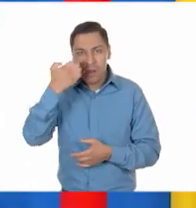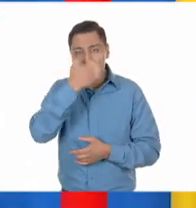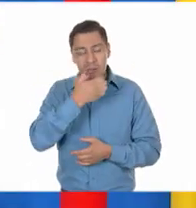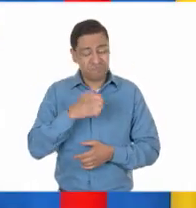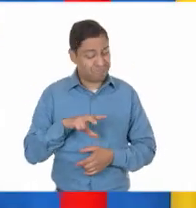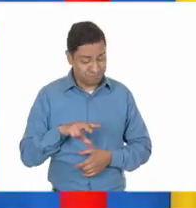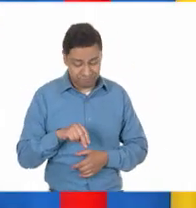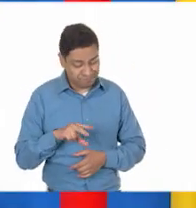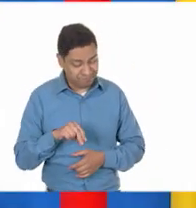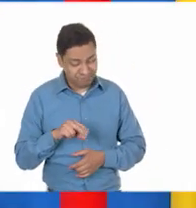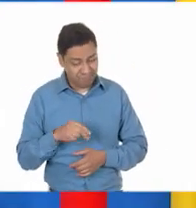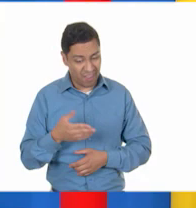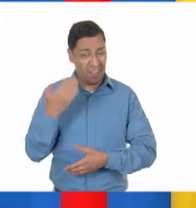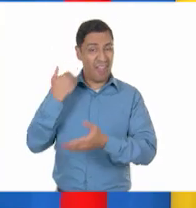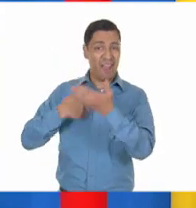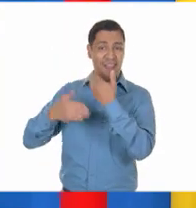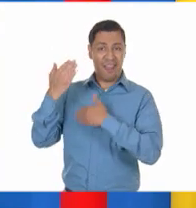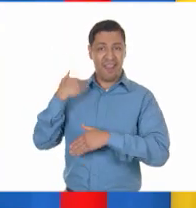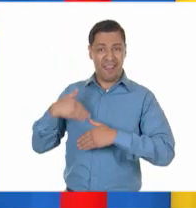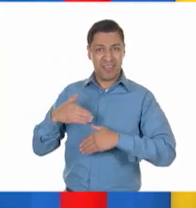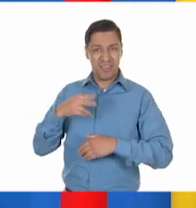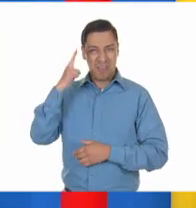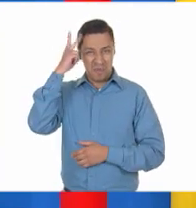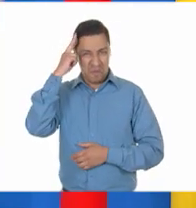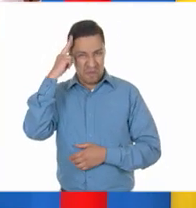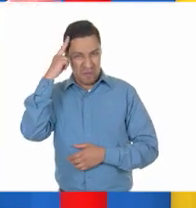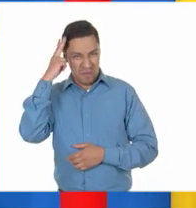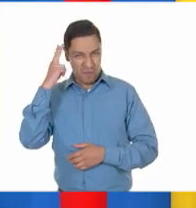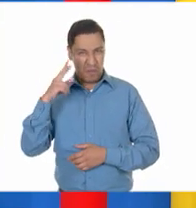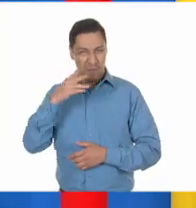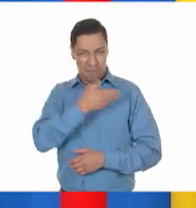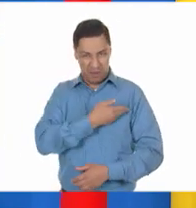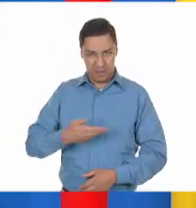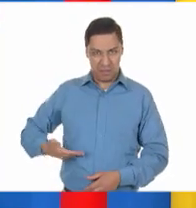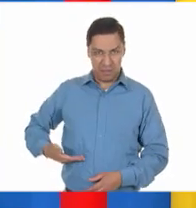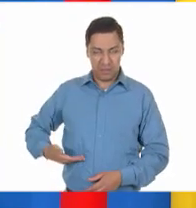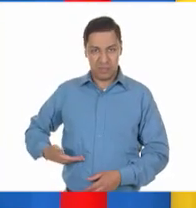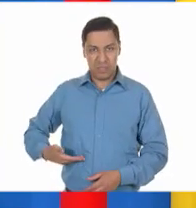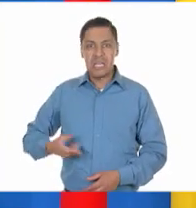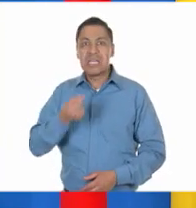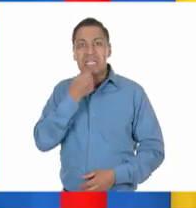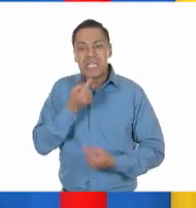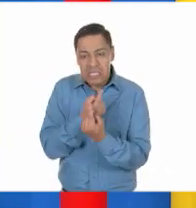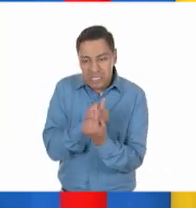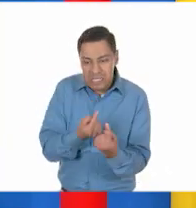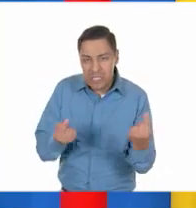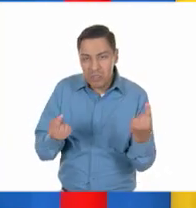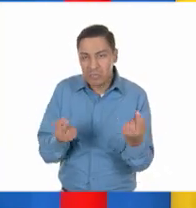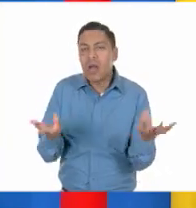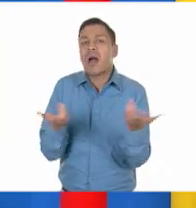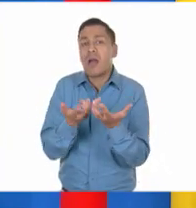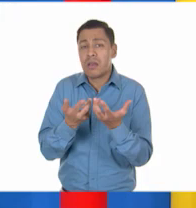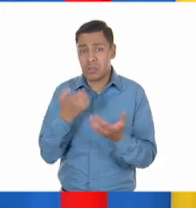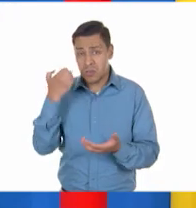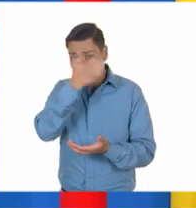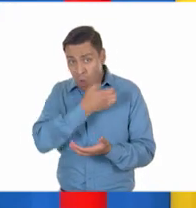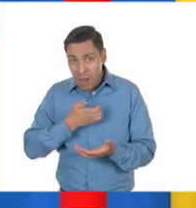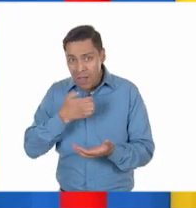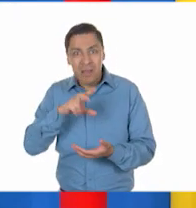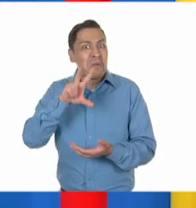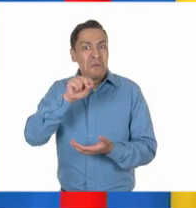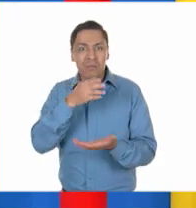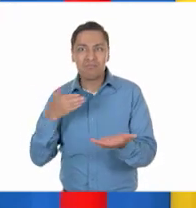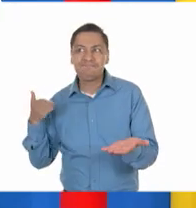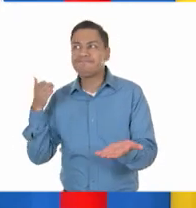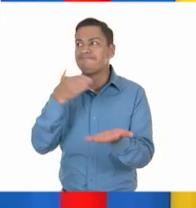clases. En la época del porfiriato, por ejemplo, la mayoría de los niños tenían que trabajar para poder ayudar a sus familias. ¿Qué? Sí,